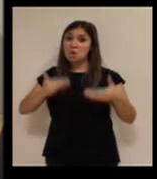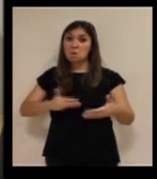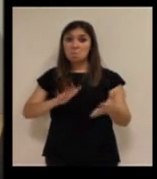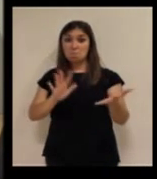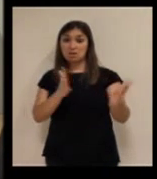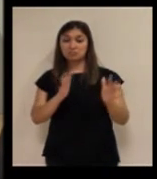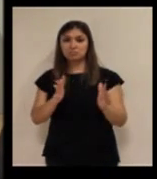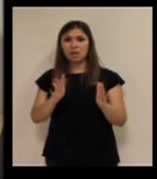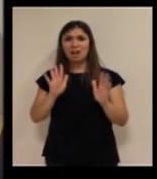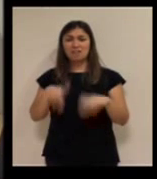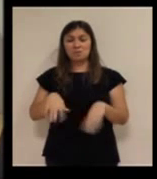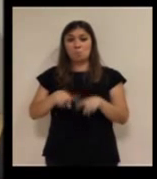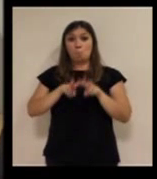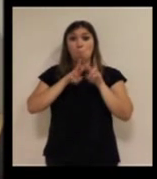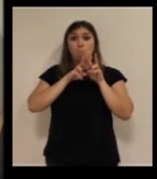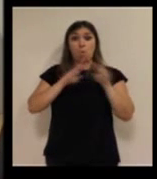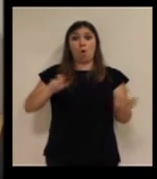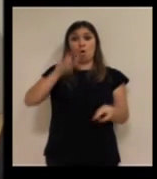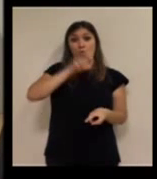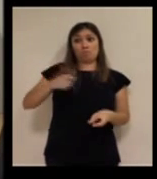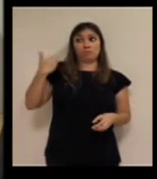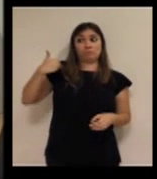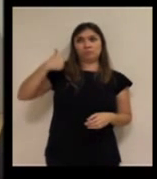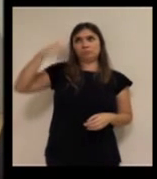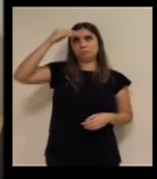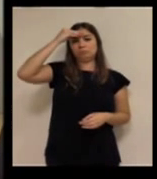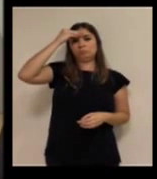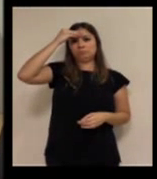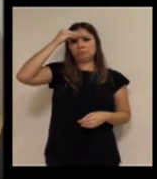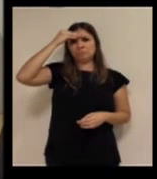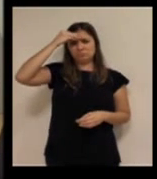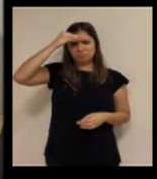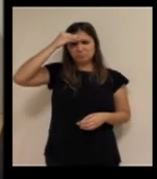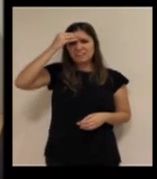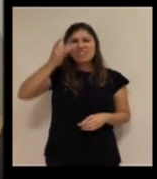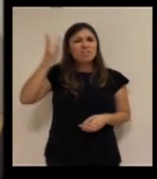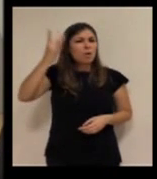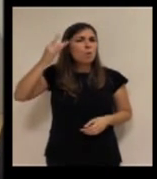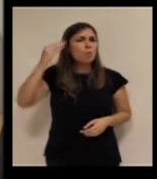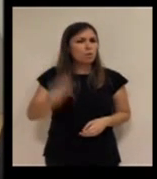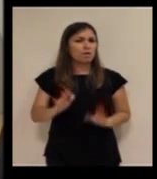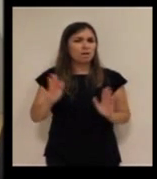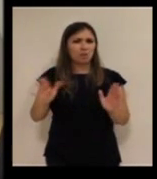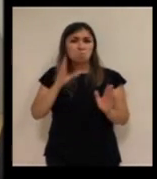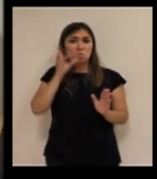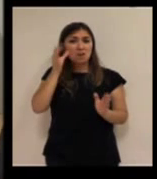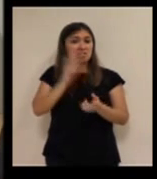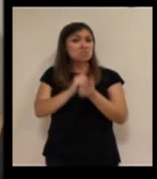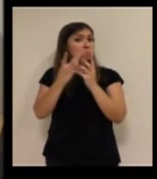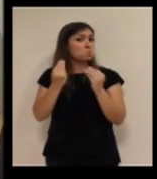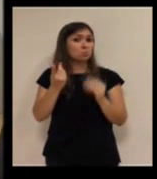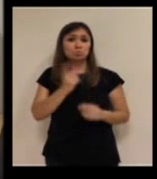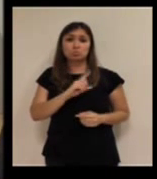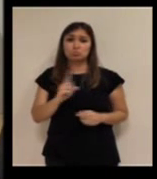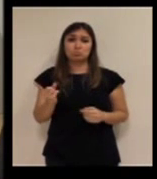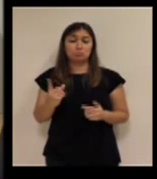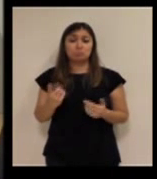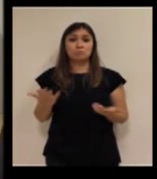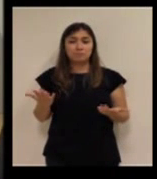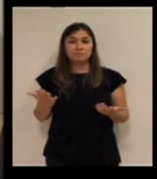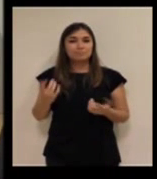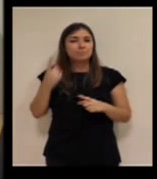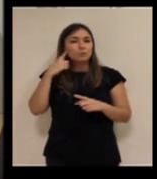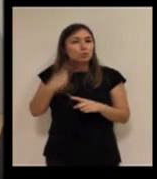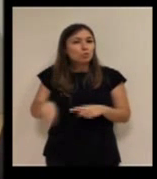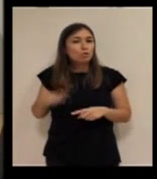hace pensar que los primeros que pensaron en eso, realmente... Lo pensaron muy bien. Lo pensaron muy bien, porque hay